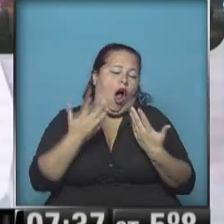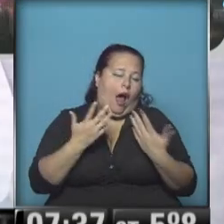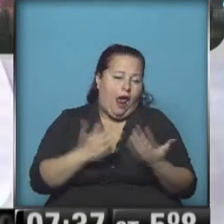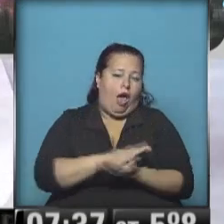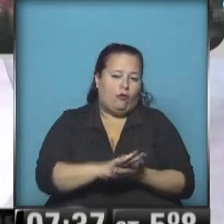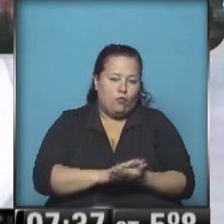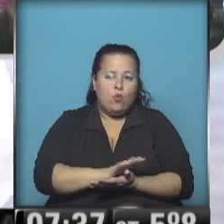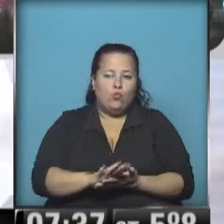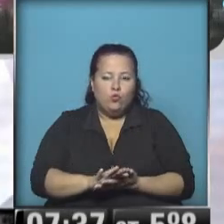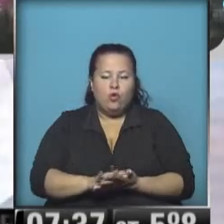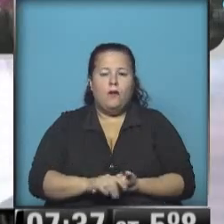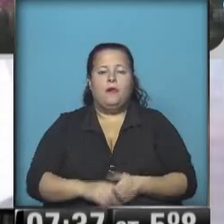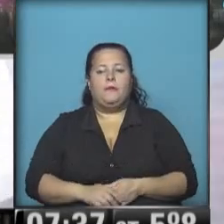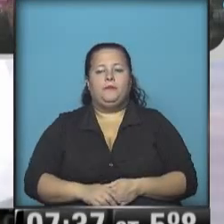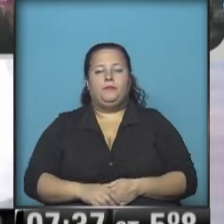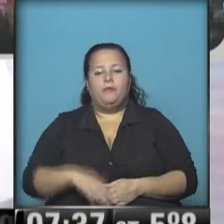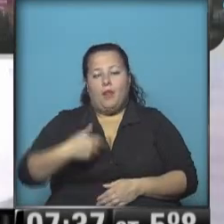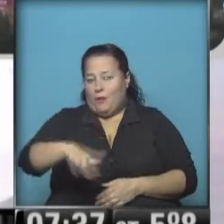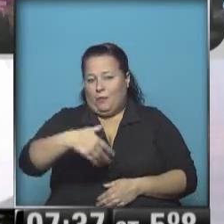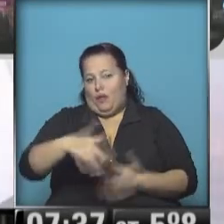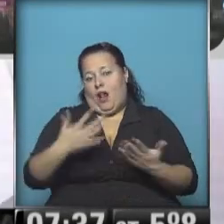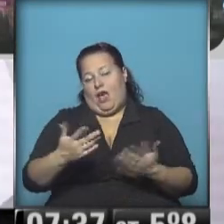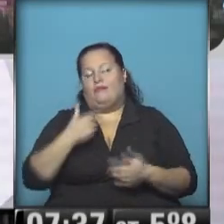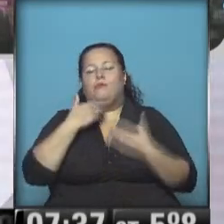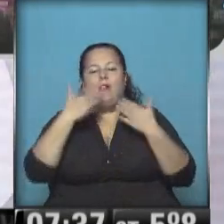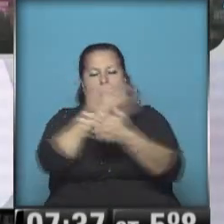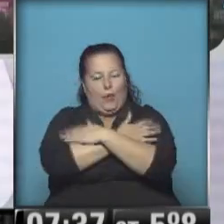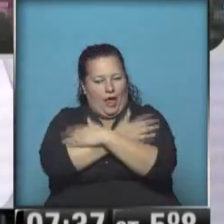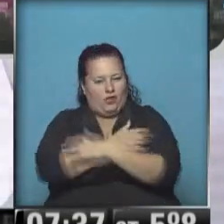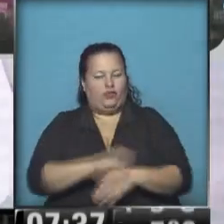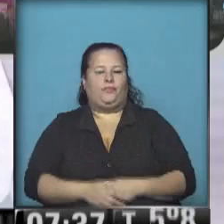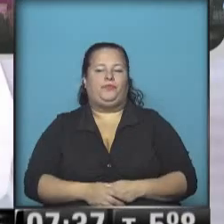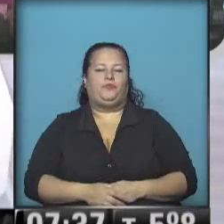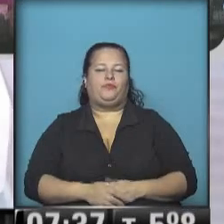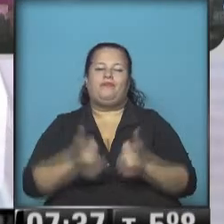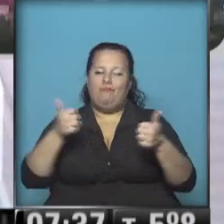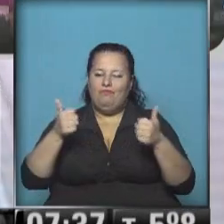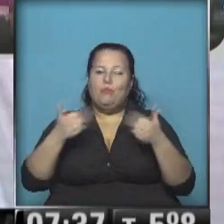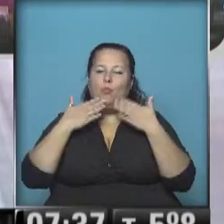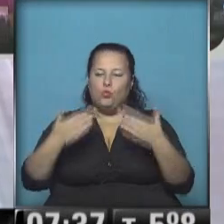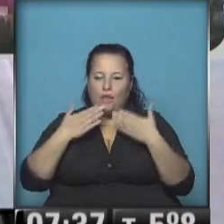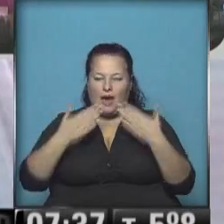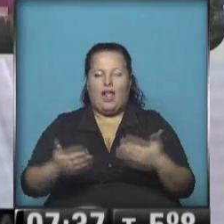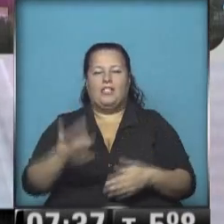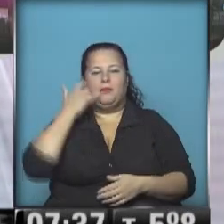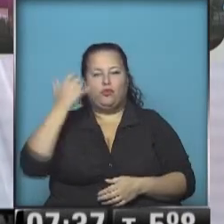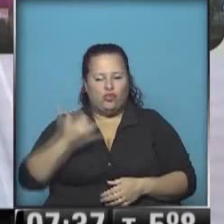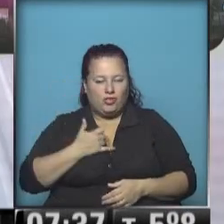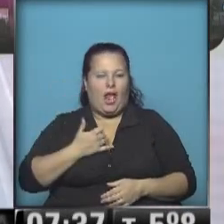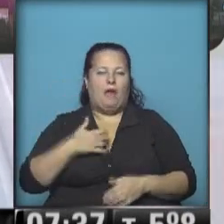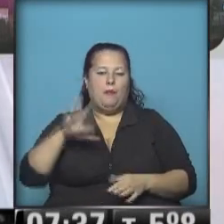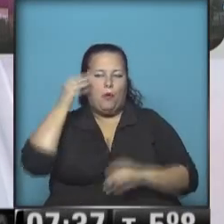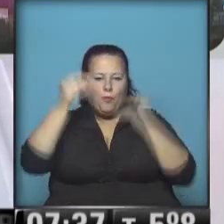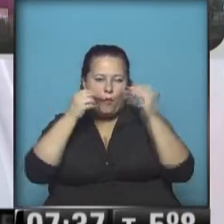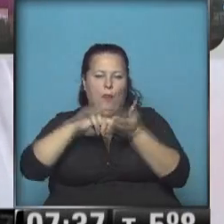solución más pronto que tarde. Le mandamos un abrazo. Dale, dale. Muchísimas gracias por comunicarse y preocuparse